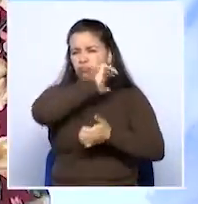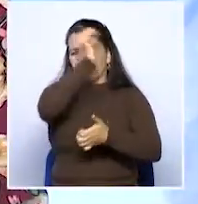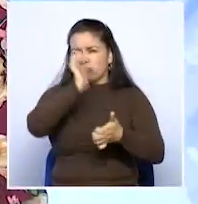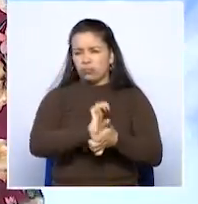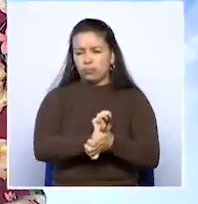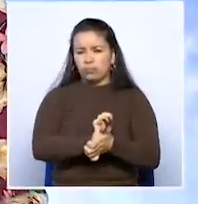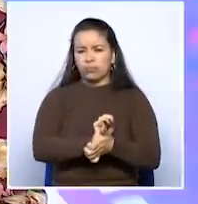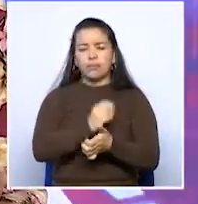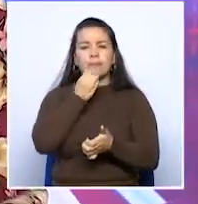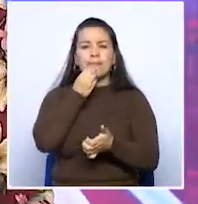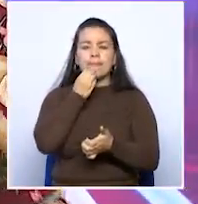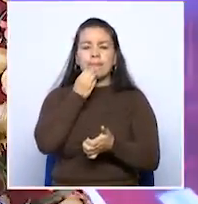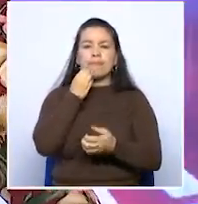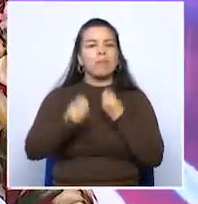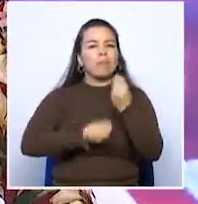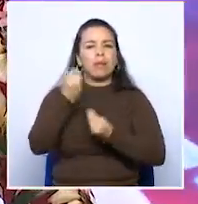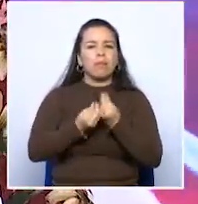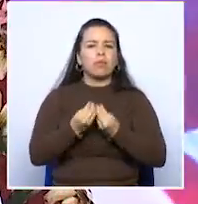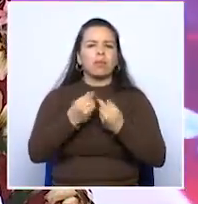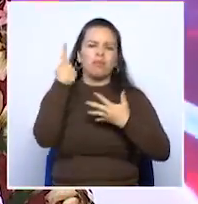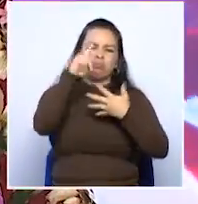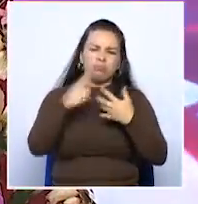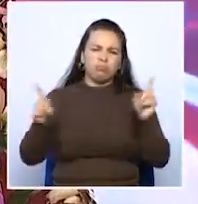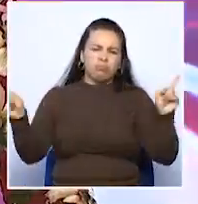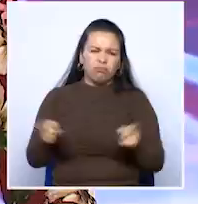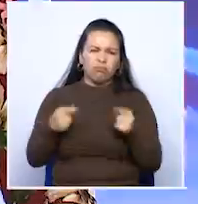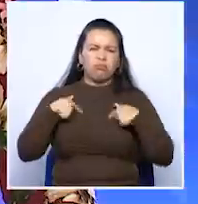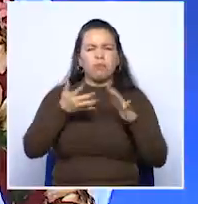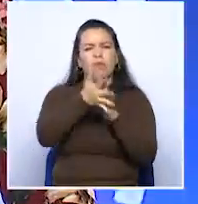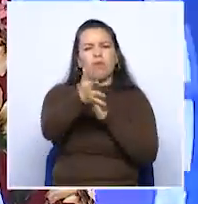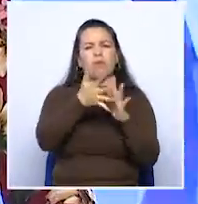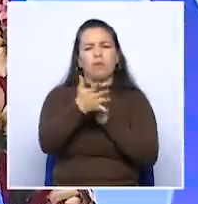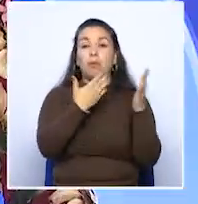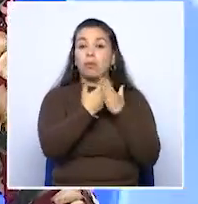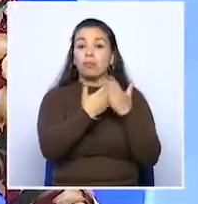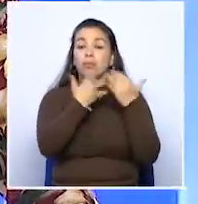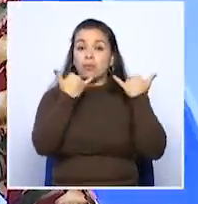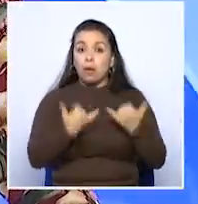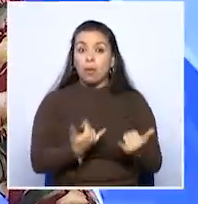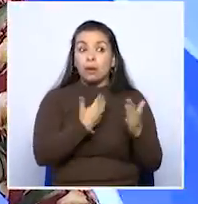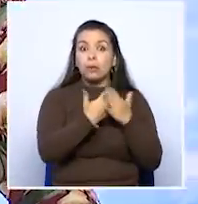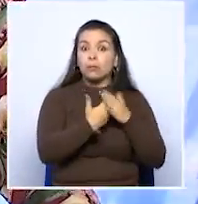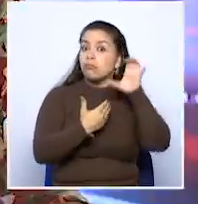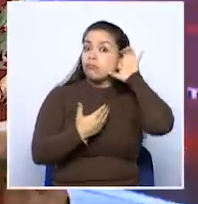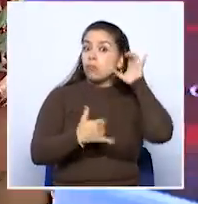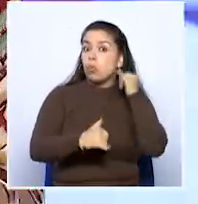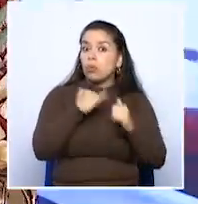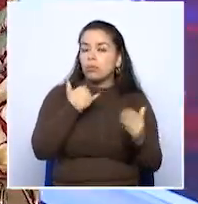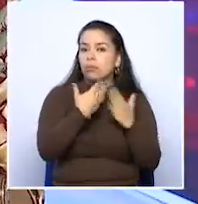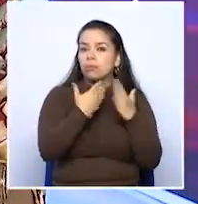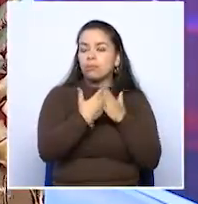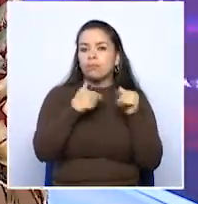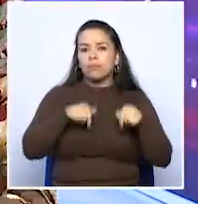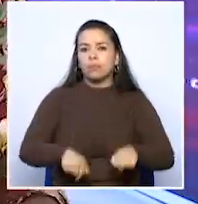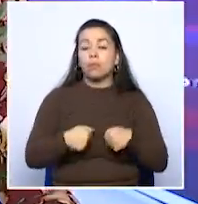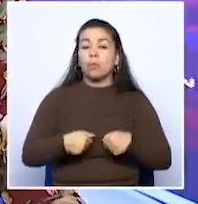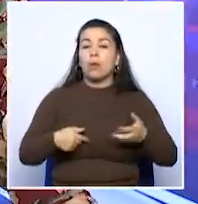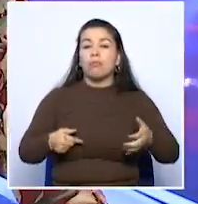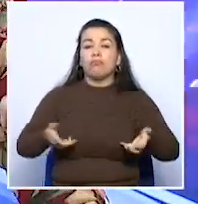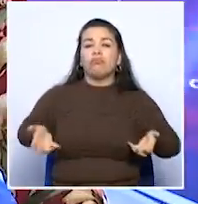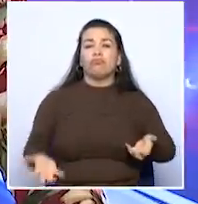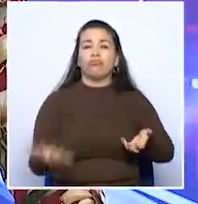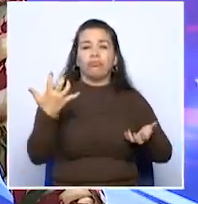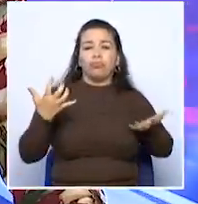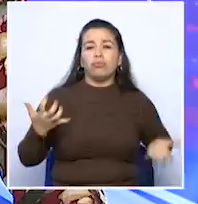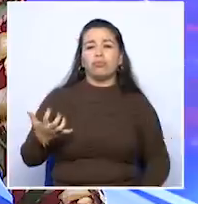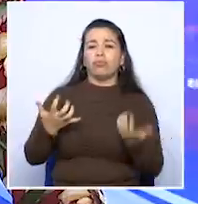cafetero vamos a hacerles un pequeño recuento de lo que ha sucedido y una información que nos llega entonces en estos momentos de última hora en estos momentos una maquinaria está